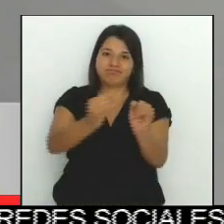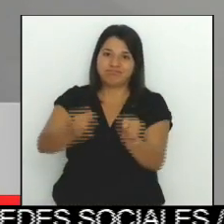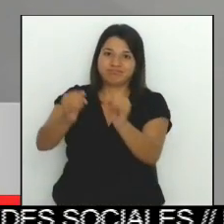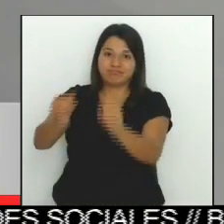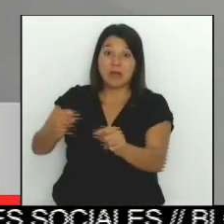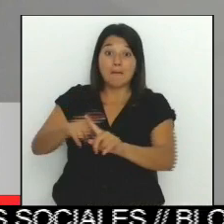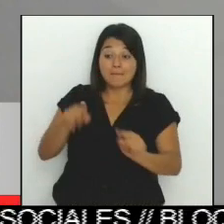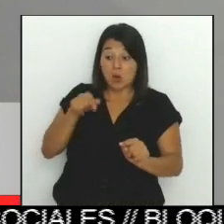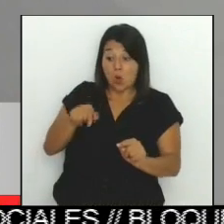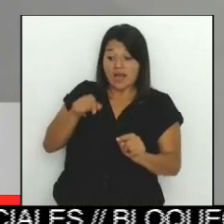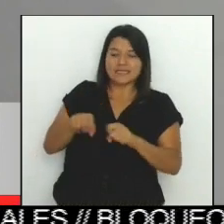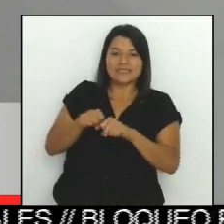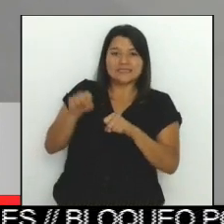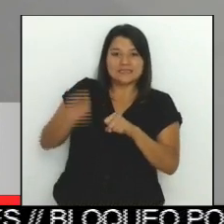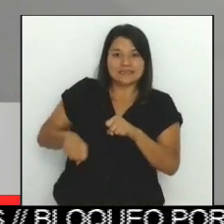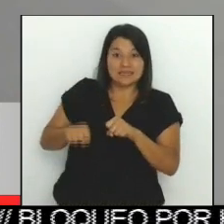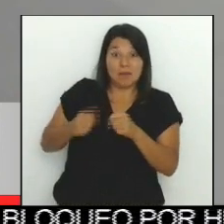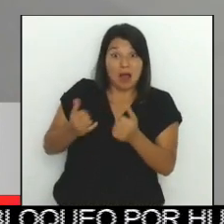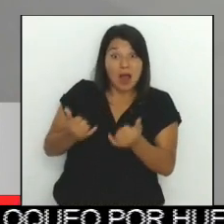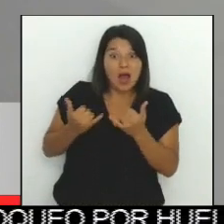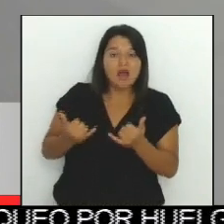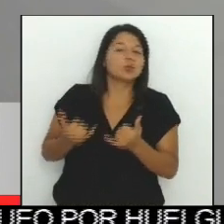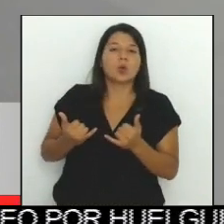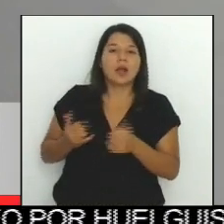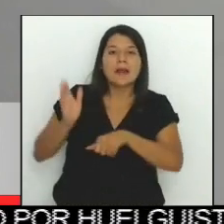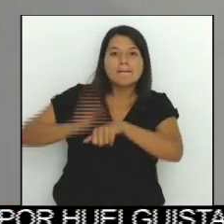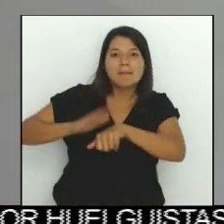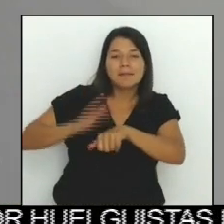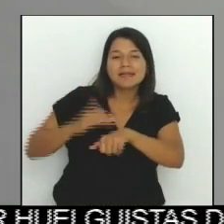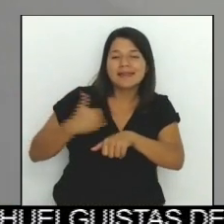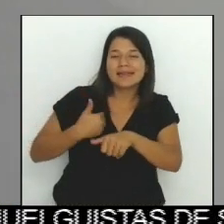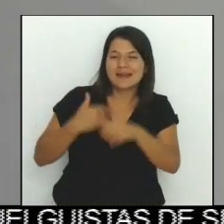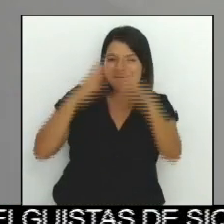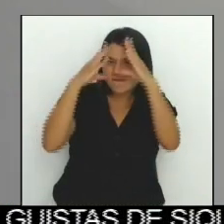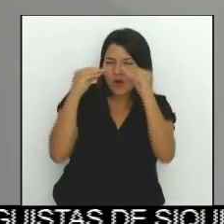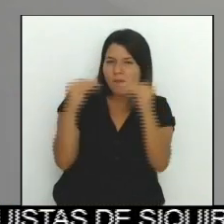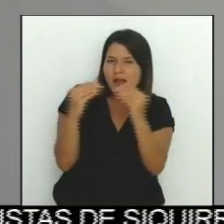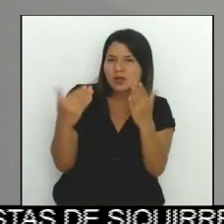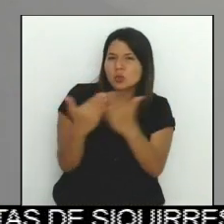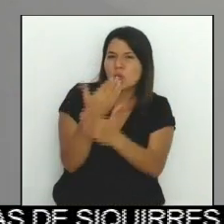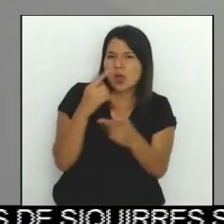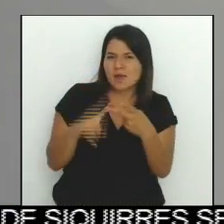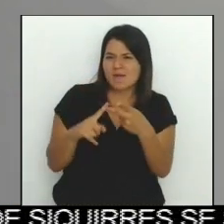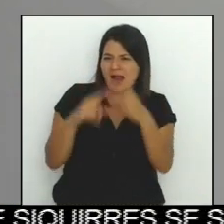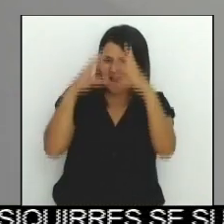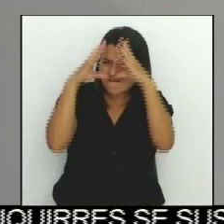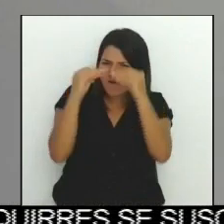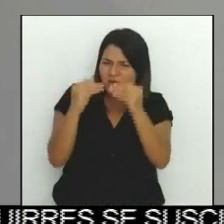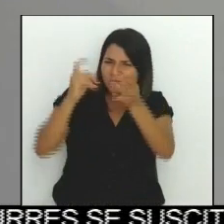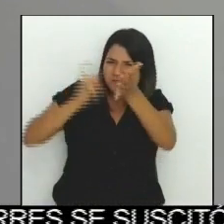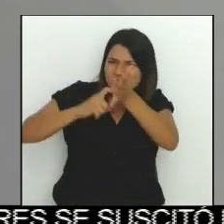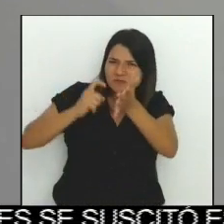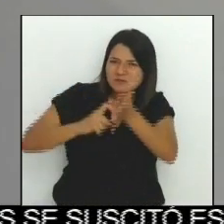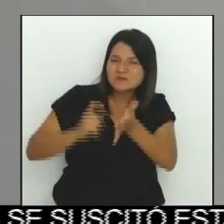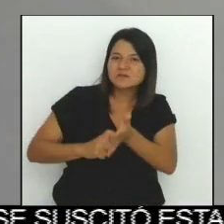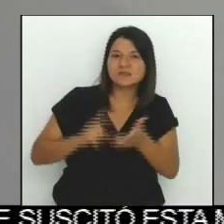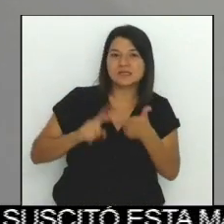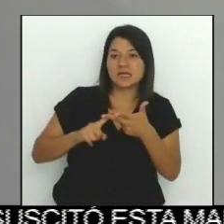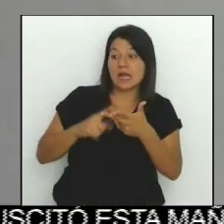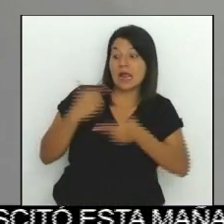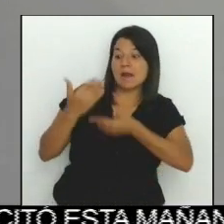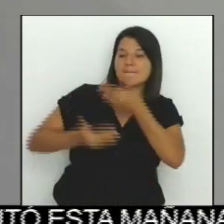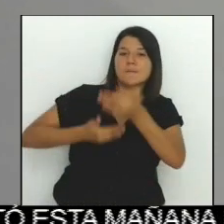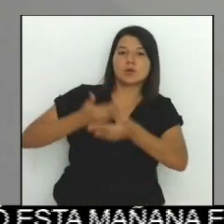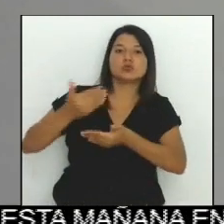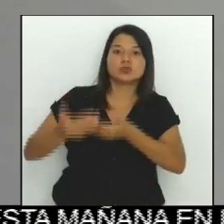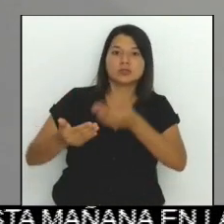información actualizada, mejores bases de datos. Parte integral del proceso o de la contratación es que ellos nos